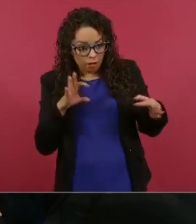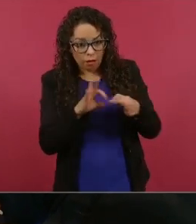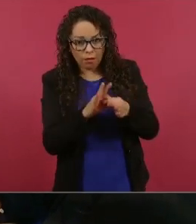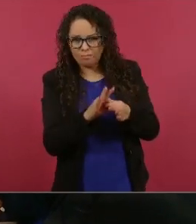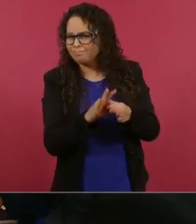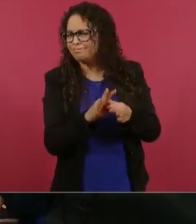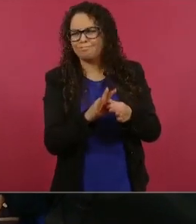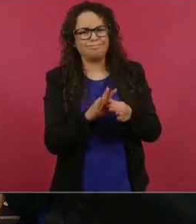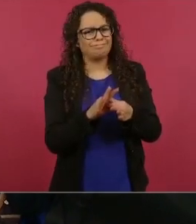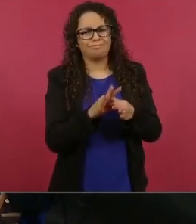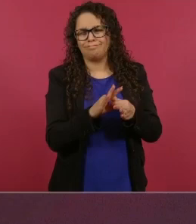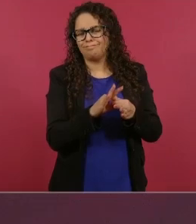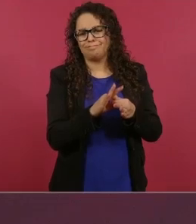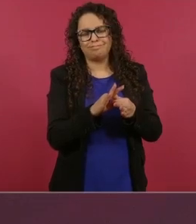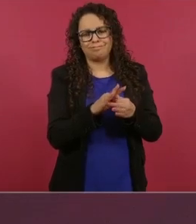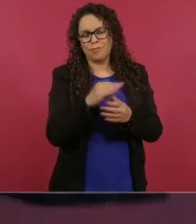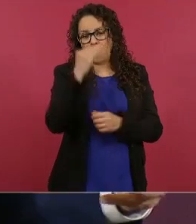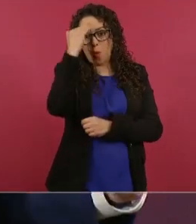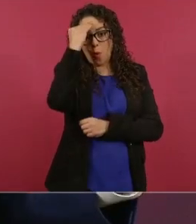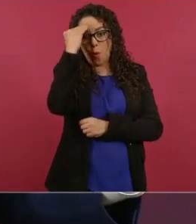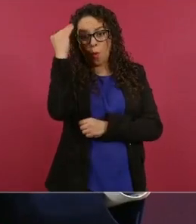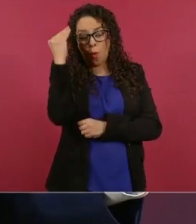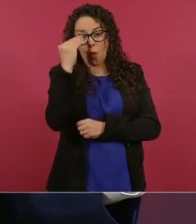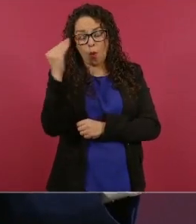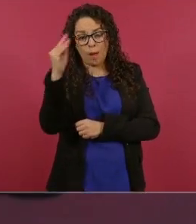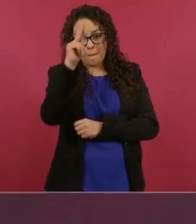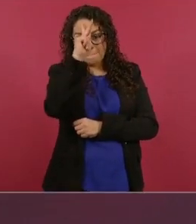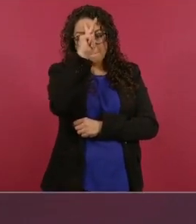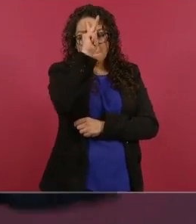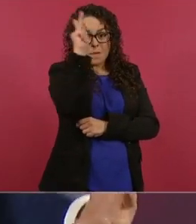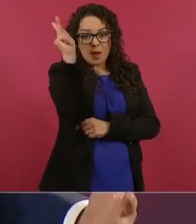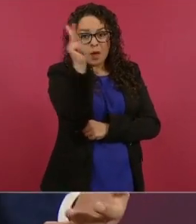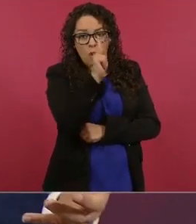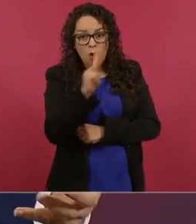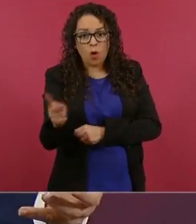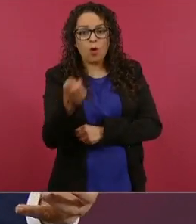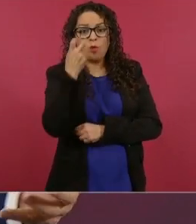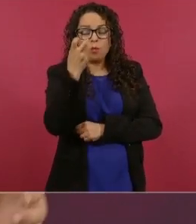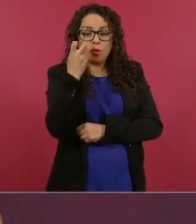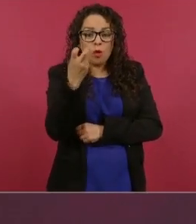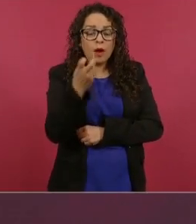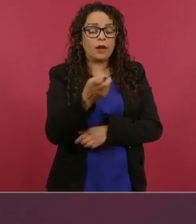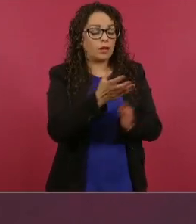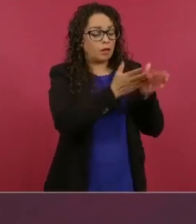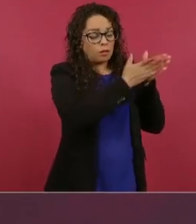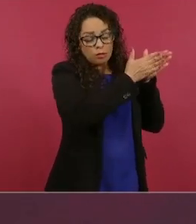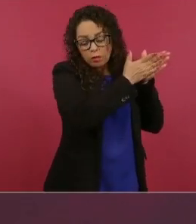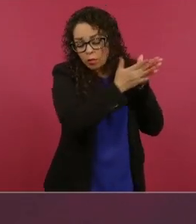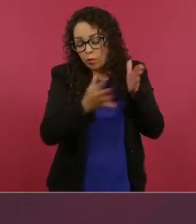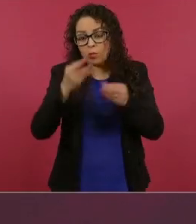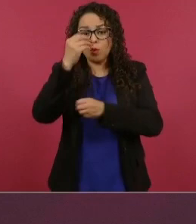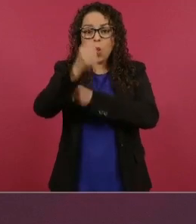por eso se creó una monstruosa desigualdad económica y social